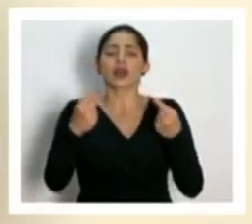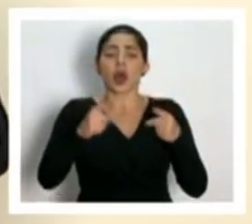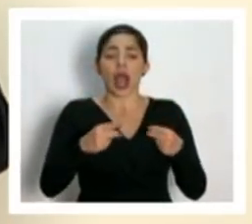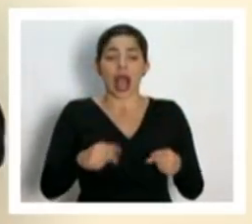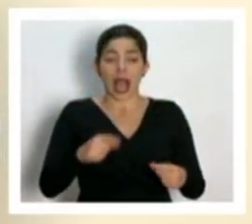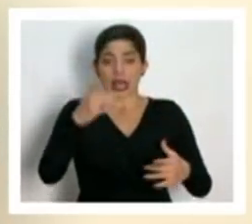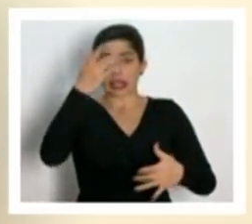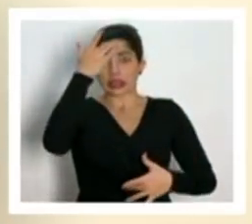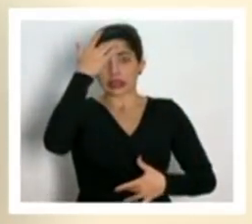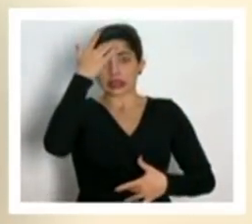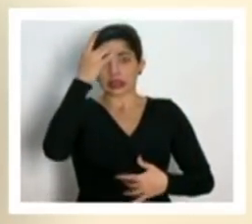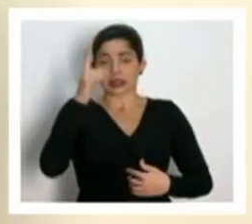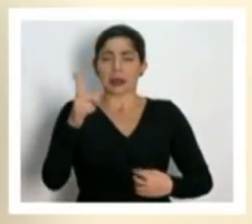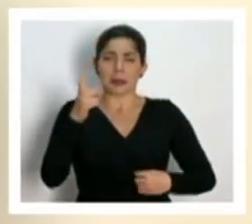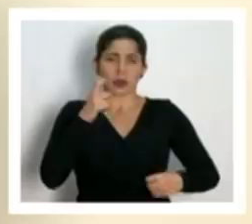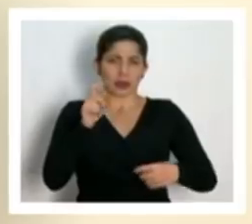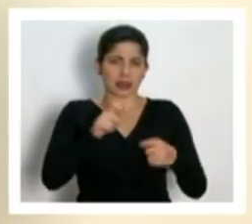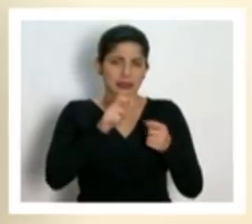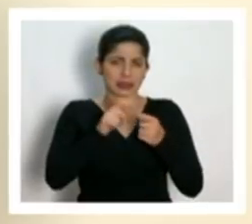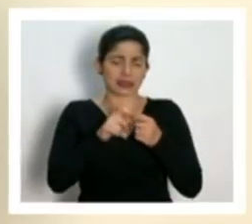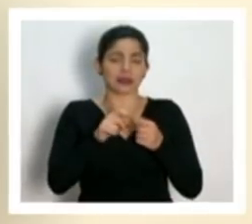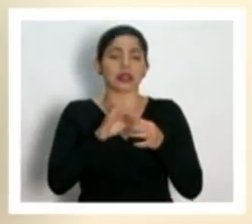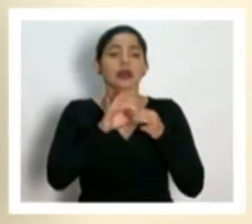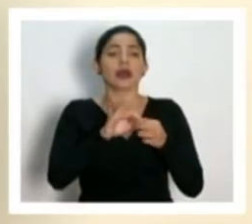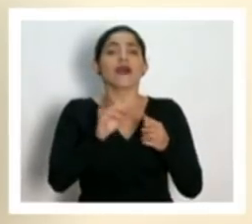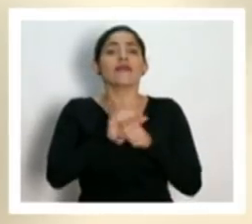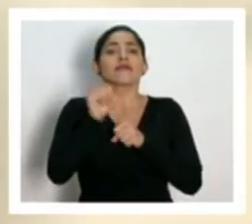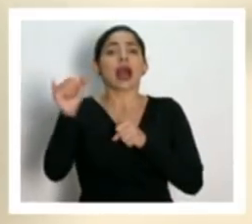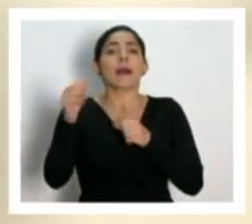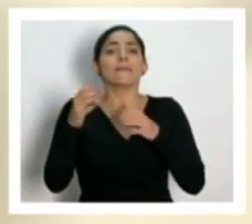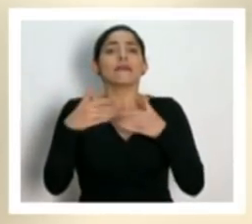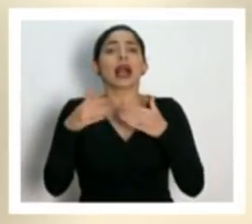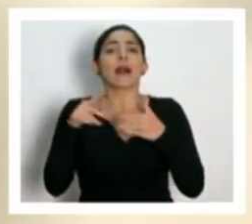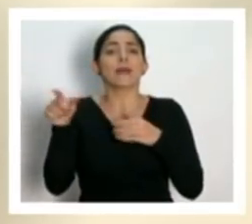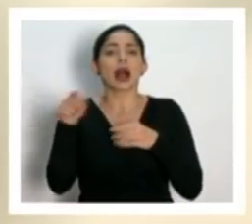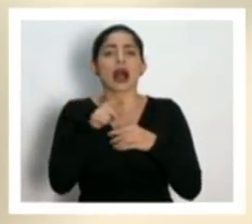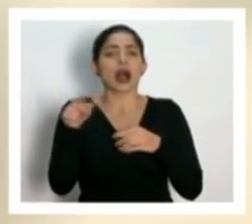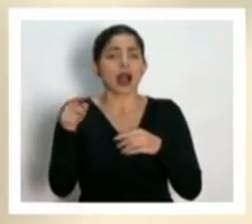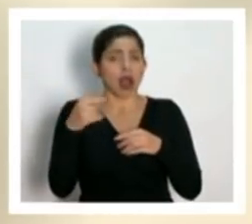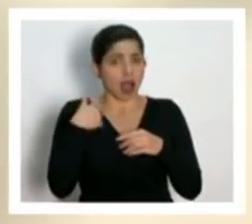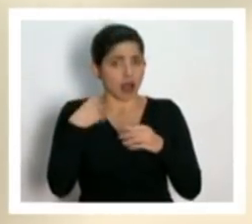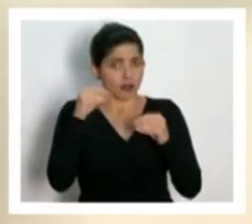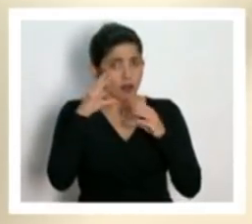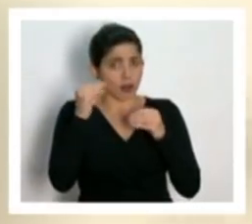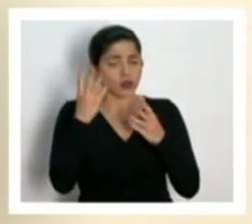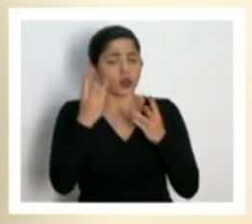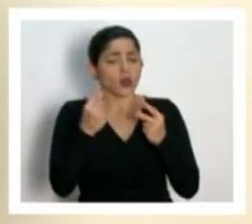relacionados? una pregunta muy específica con viajes a Panamá si hay un dato de eso